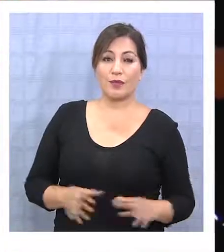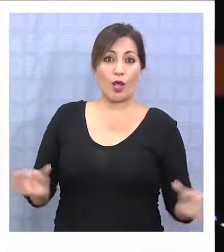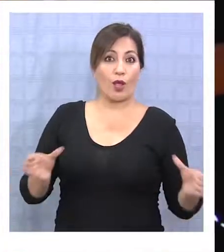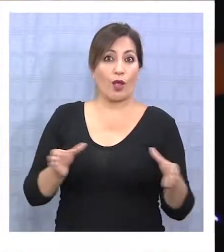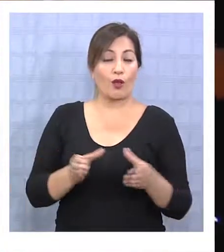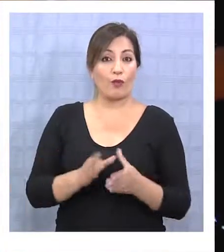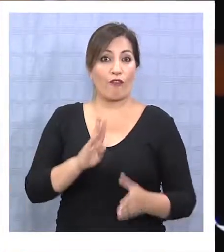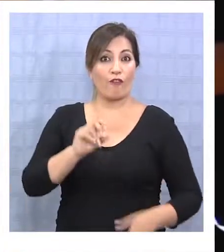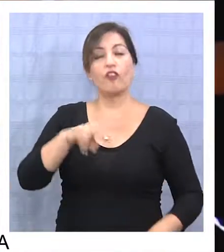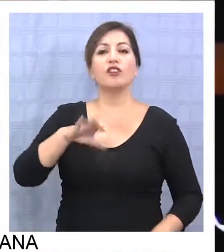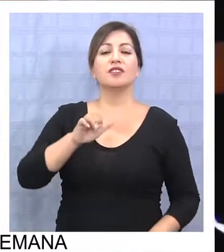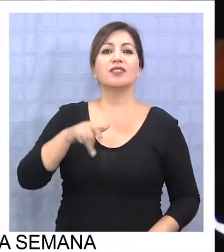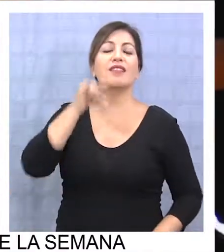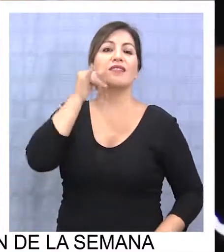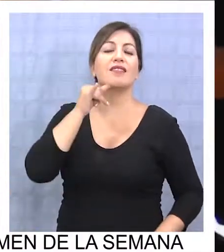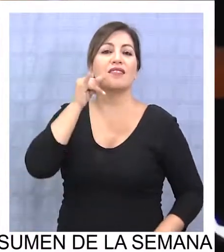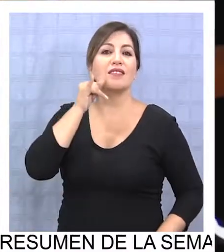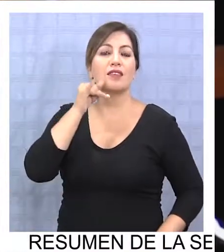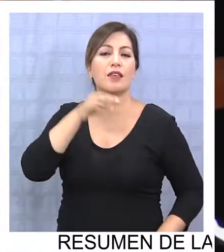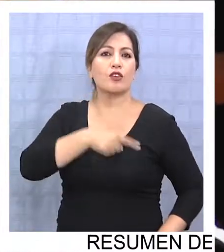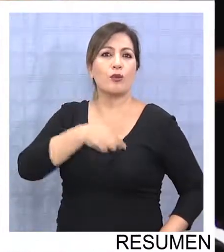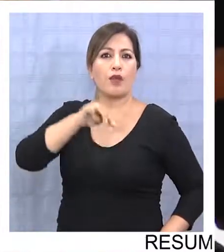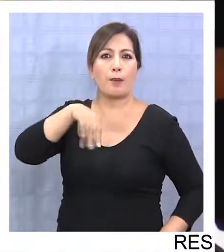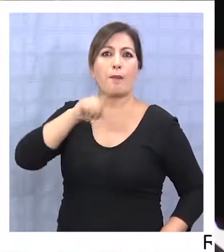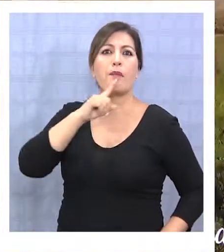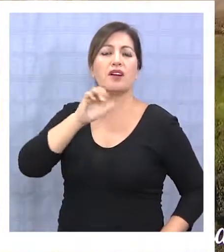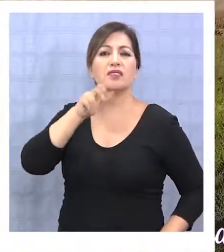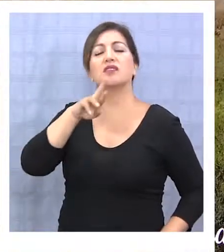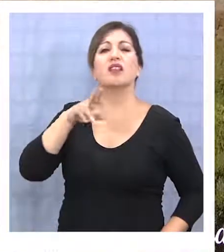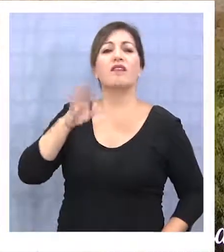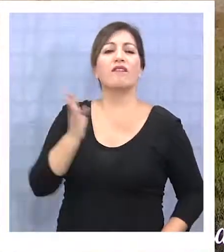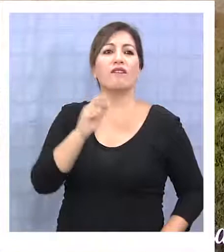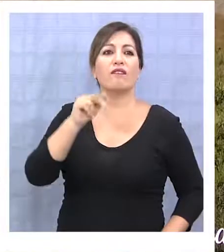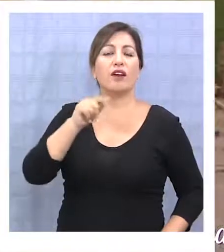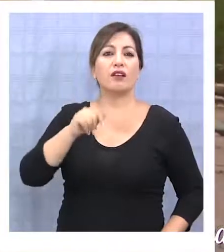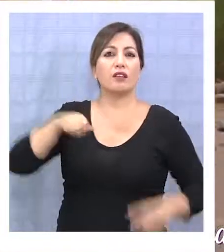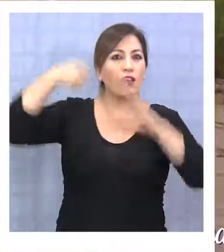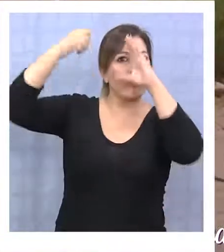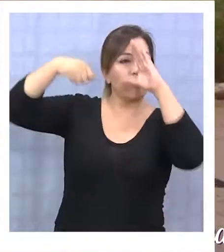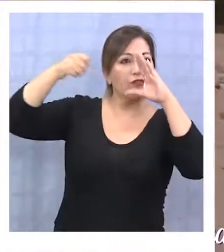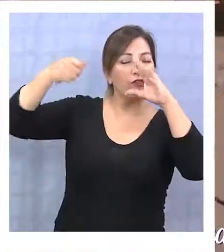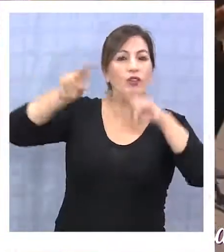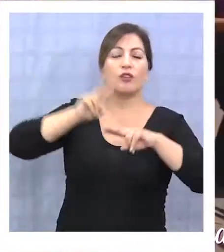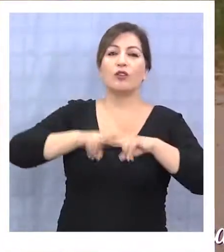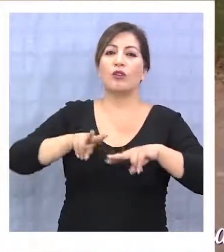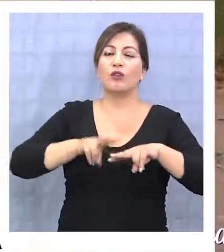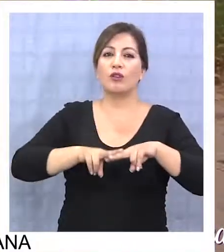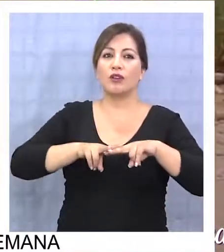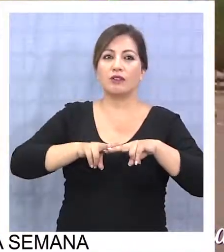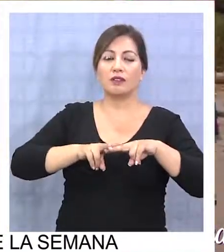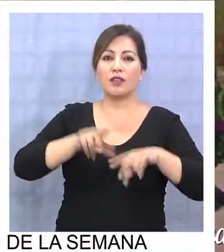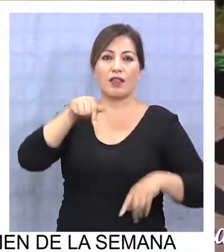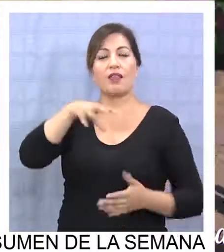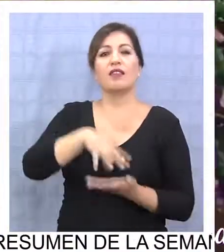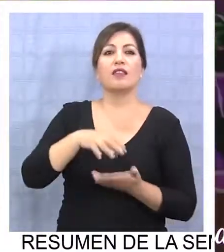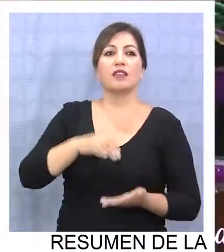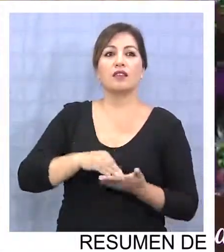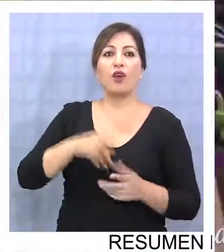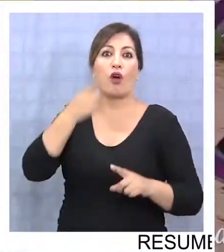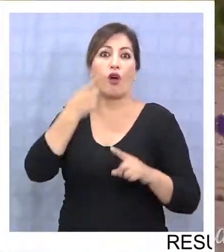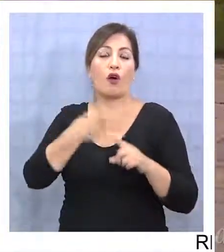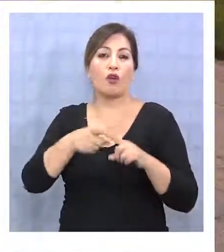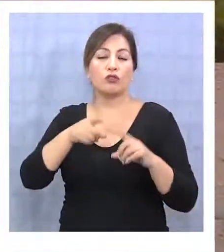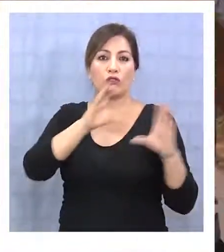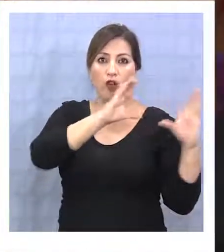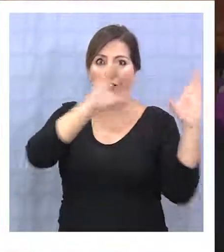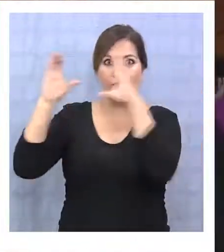La banda de bronce y quiqueña Master Band realizó la grabación de su primer videoclip producido por la productora audiovisual local El